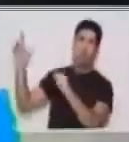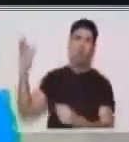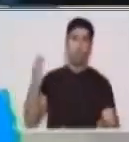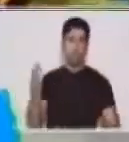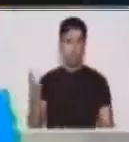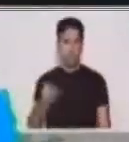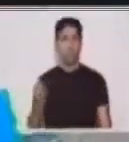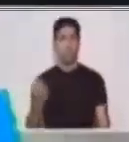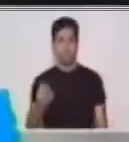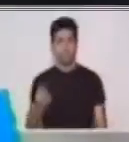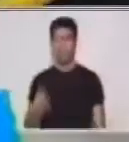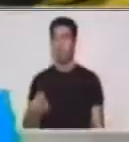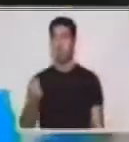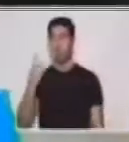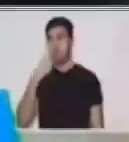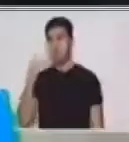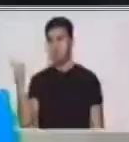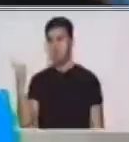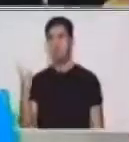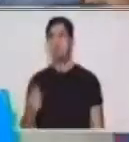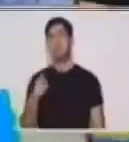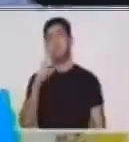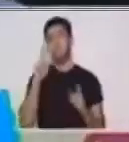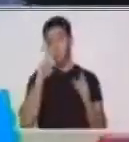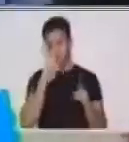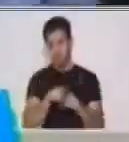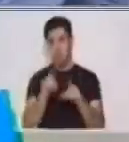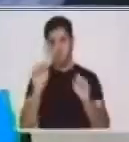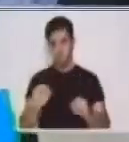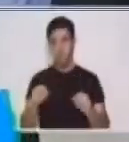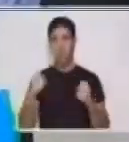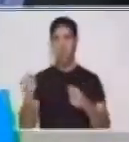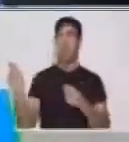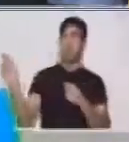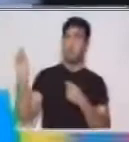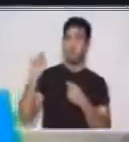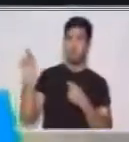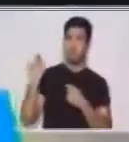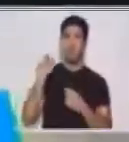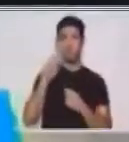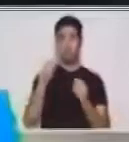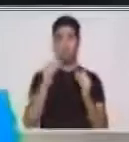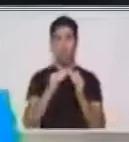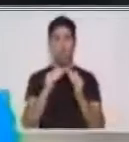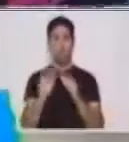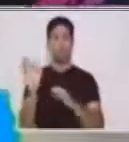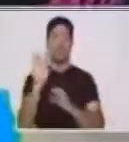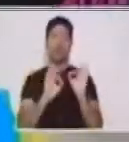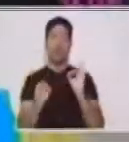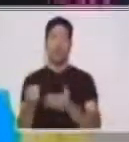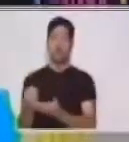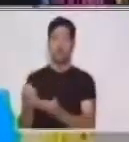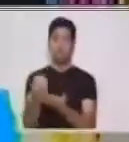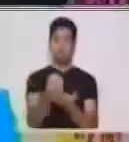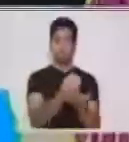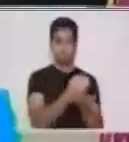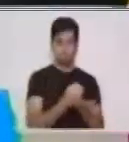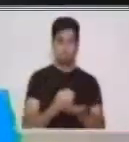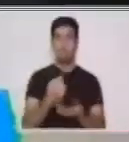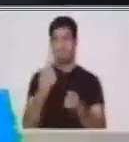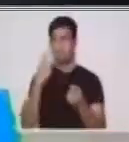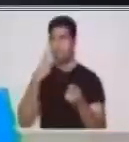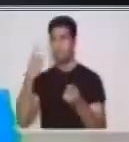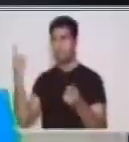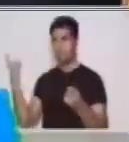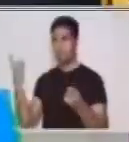adquirir un pequeño barrilete para poderlo volar en nuestra casa o en algún campo. Es mensajero como lo comenté,